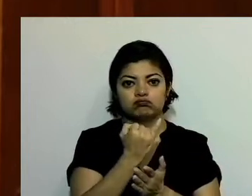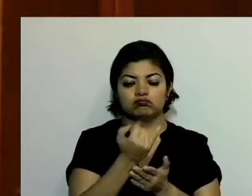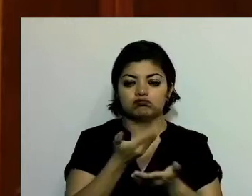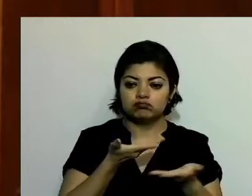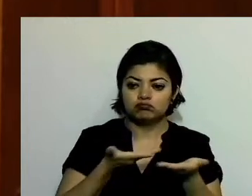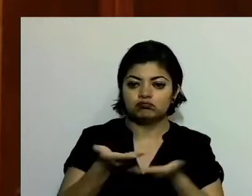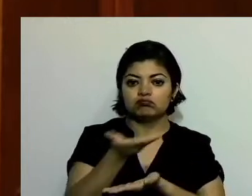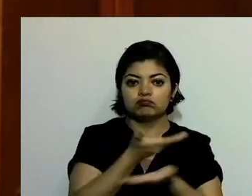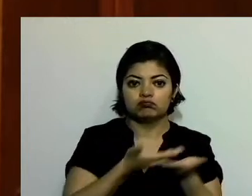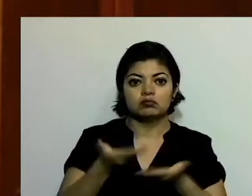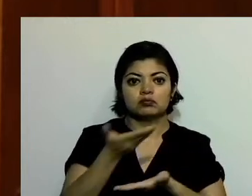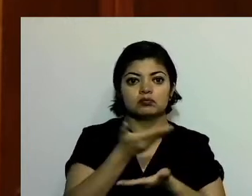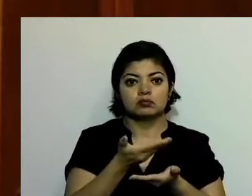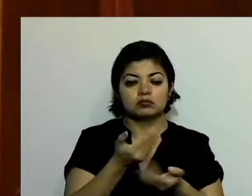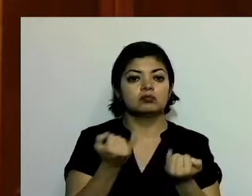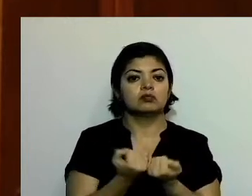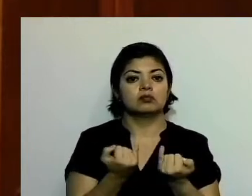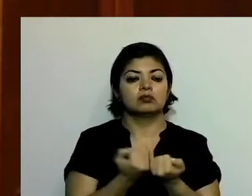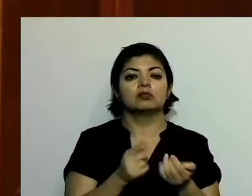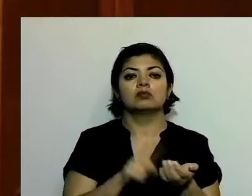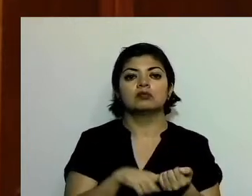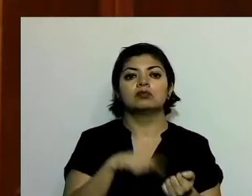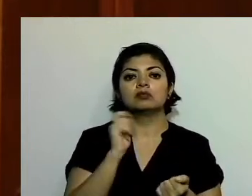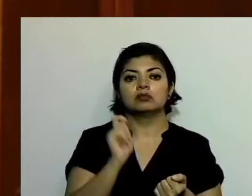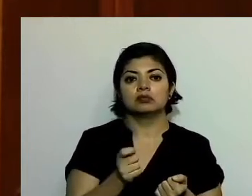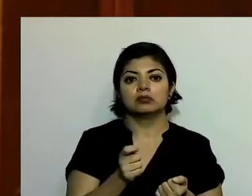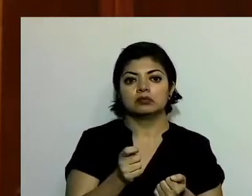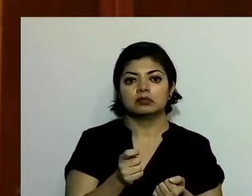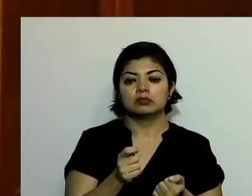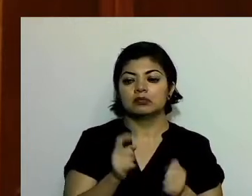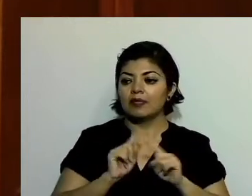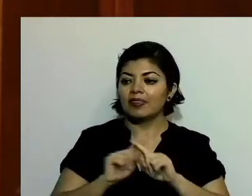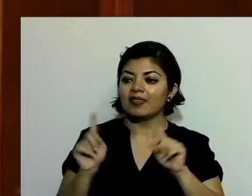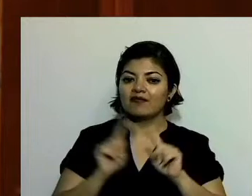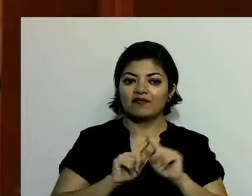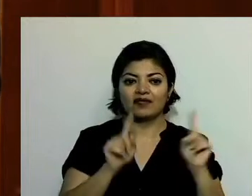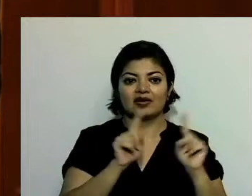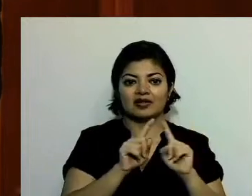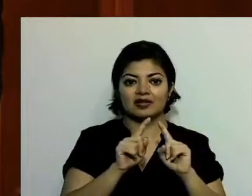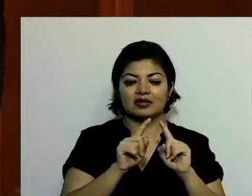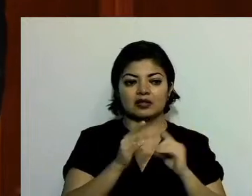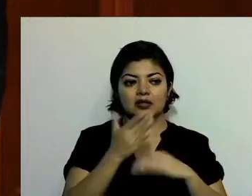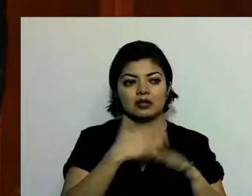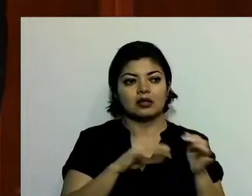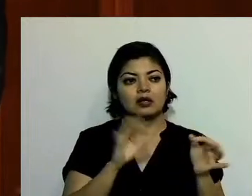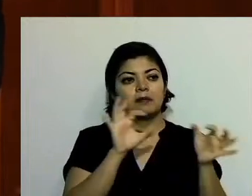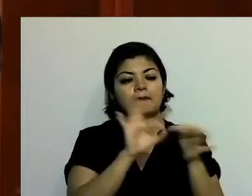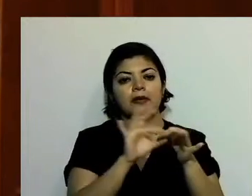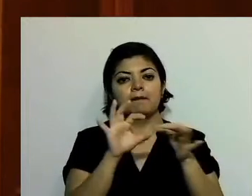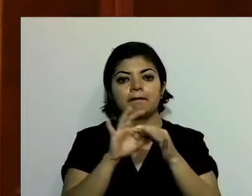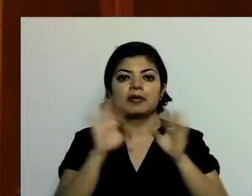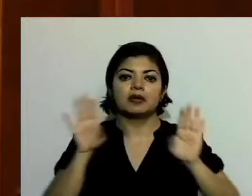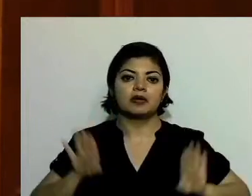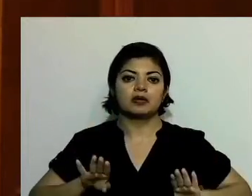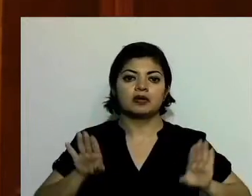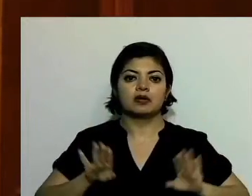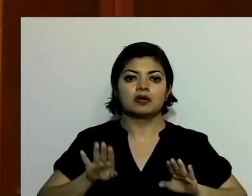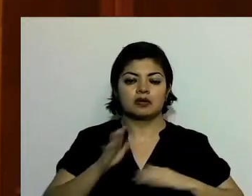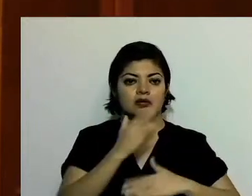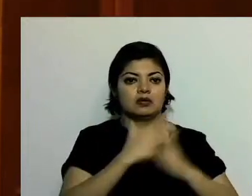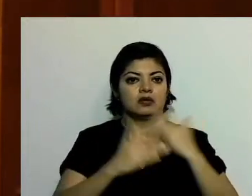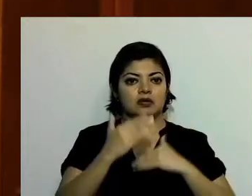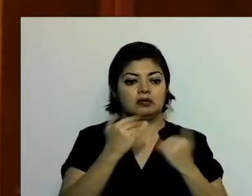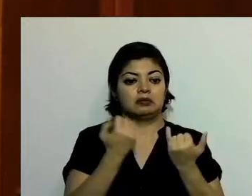y que es el de superar las diferencias y encontrar las coincidencias en los propósitos superiores que nos